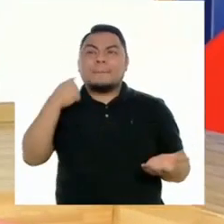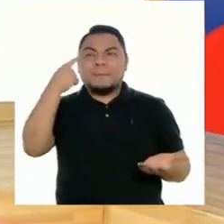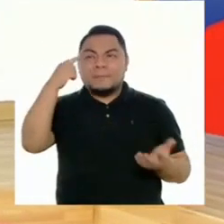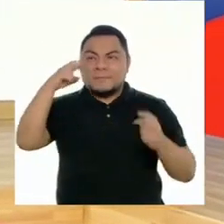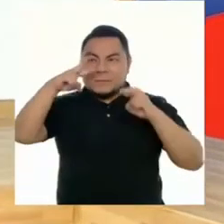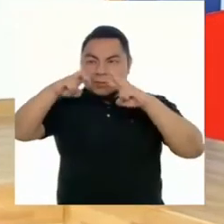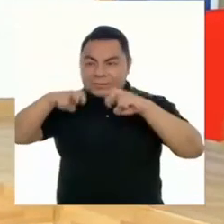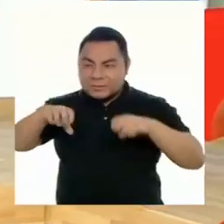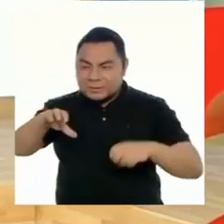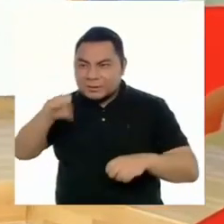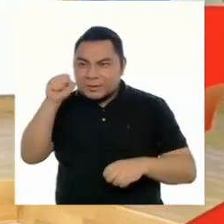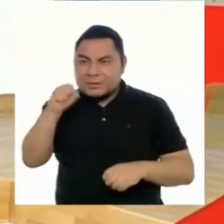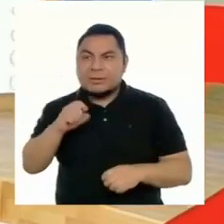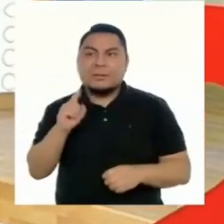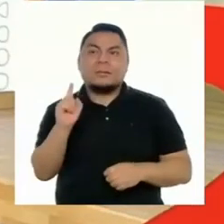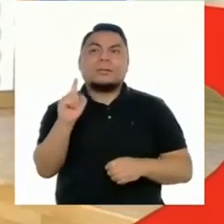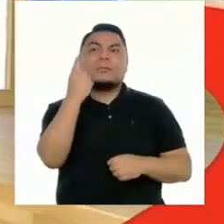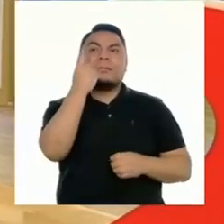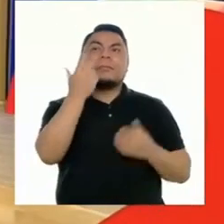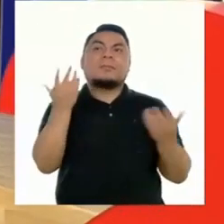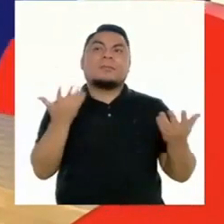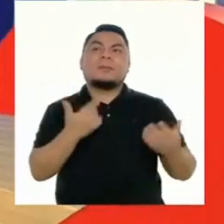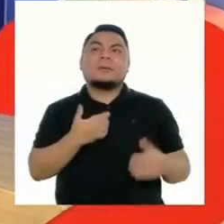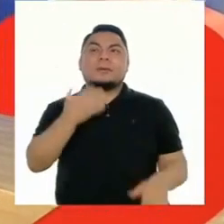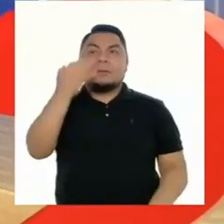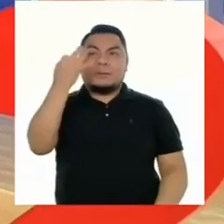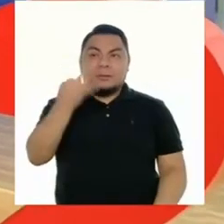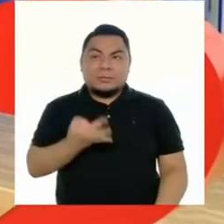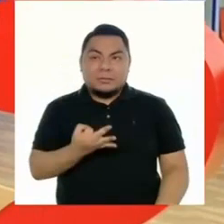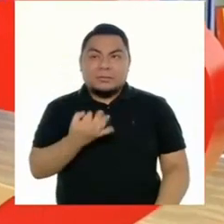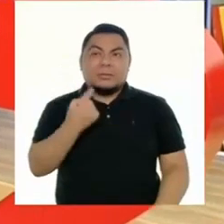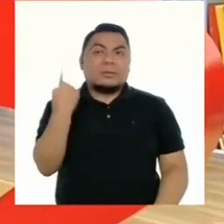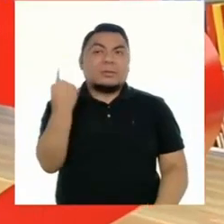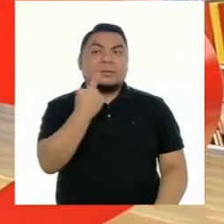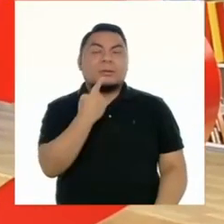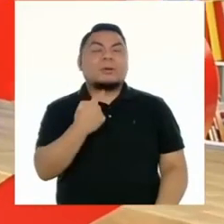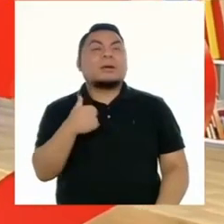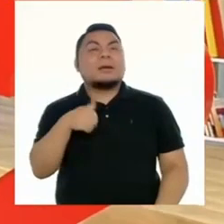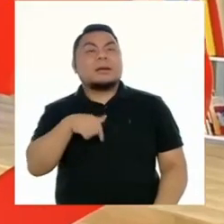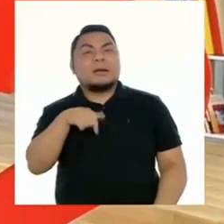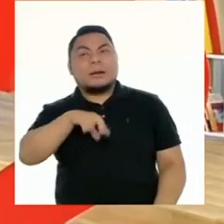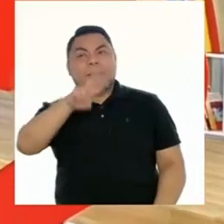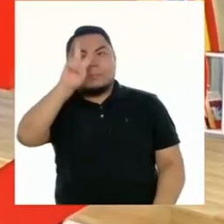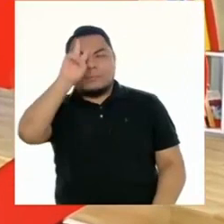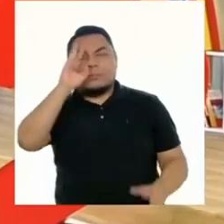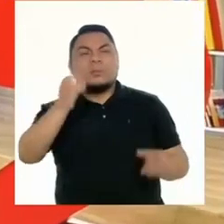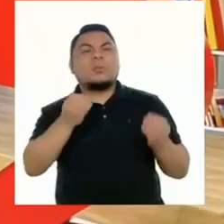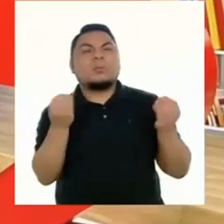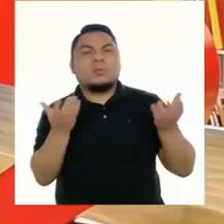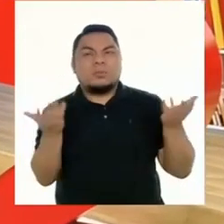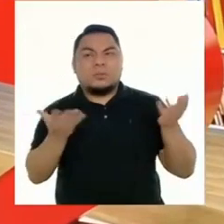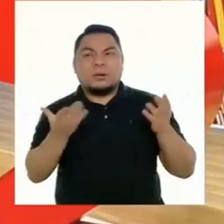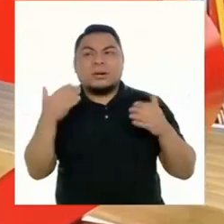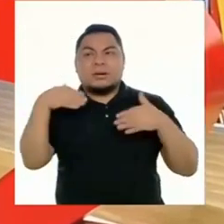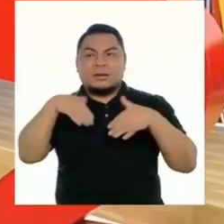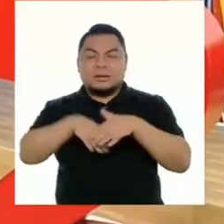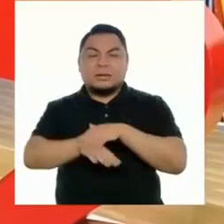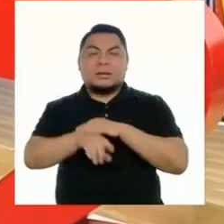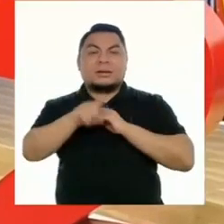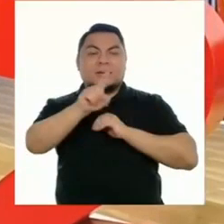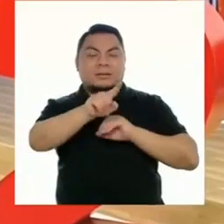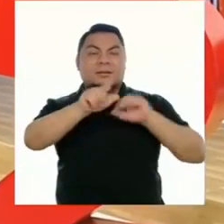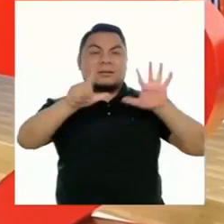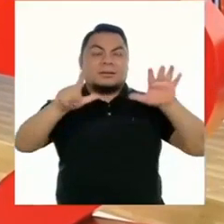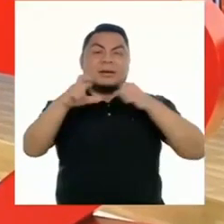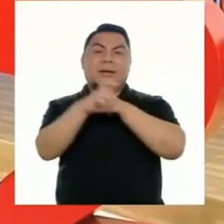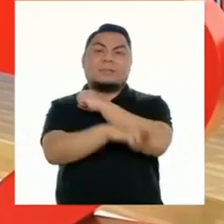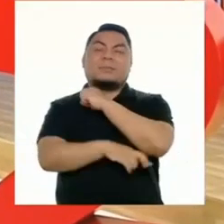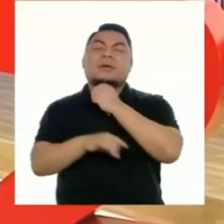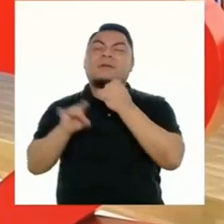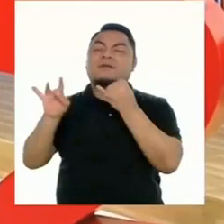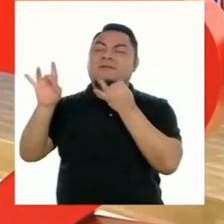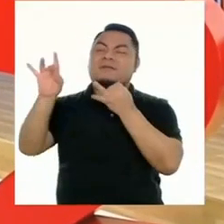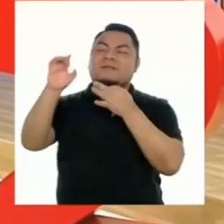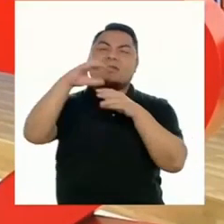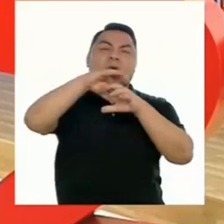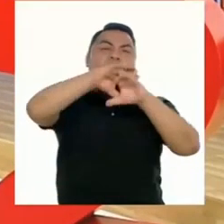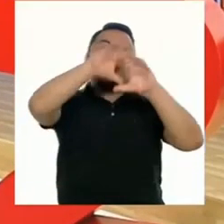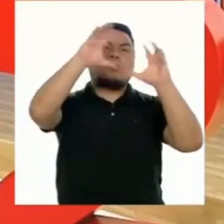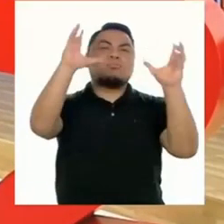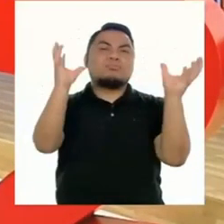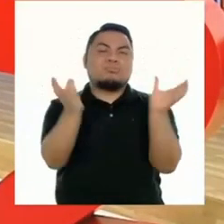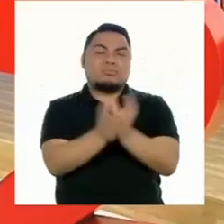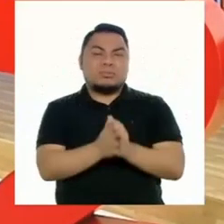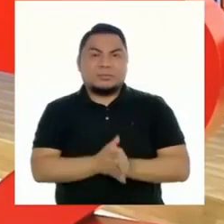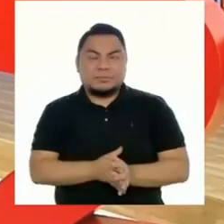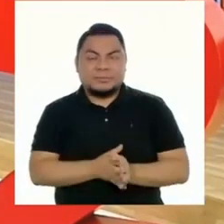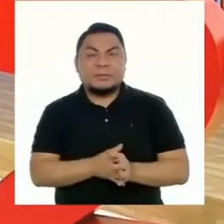he ido investigando. Primero, lo realmente rico que es el Perú al estar dentro de los 17 países megadiversos en